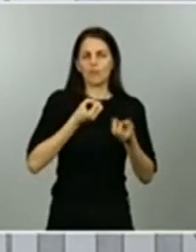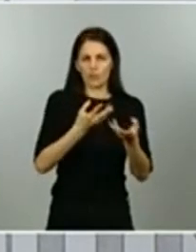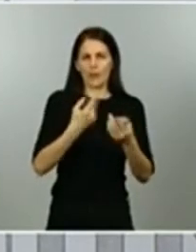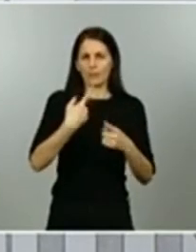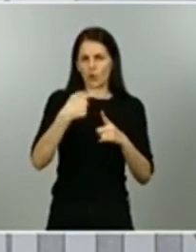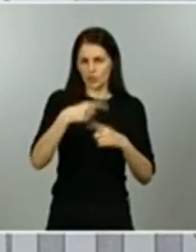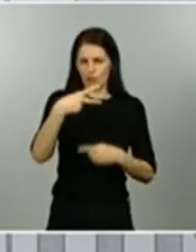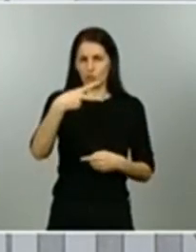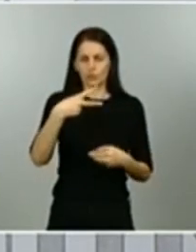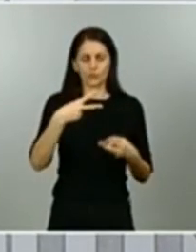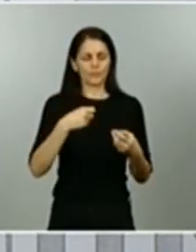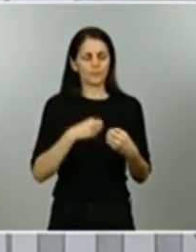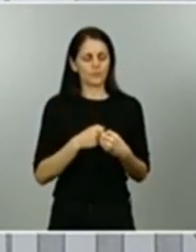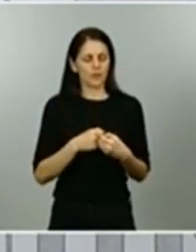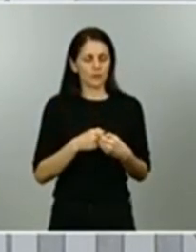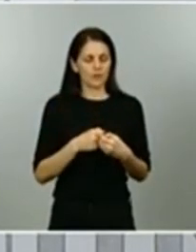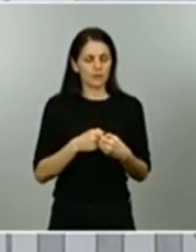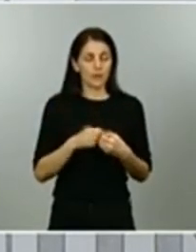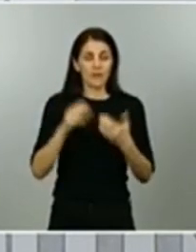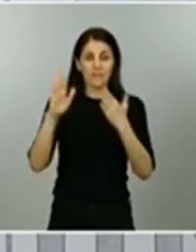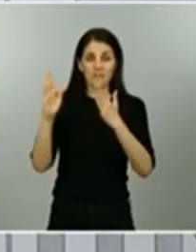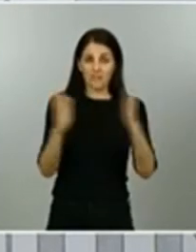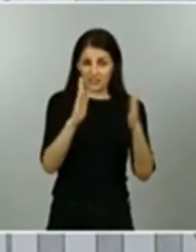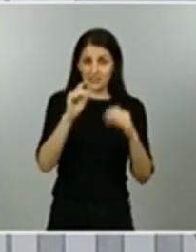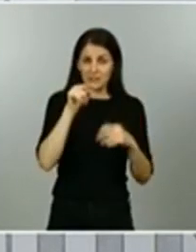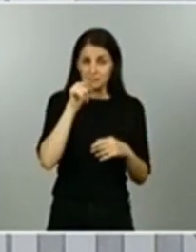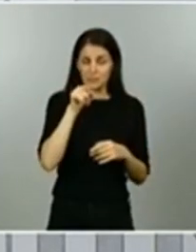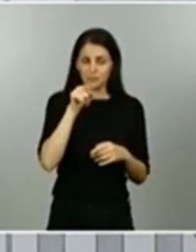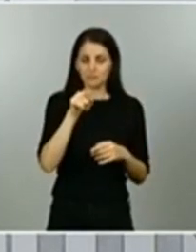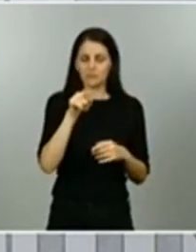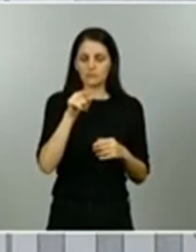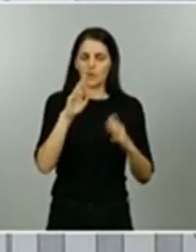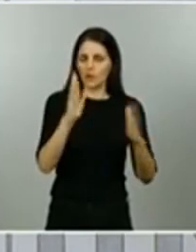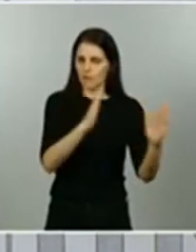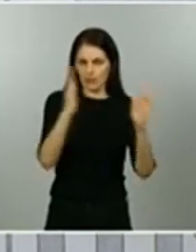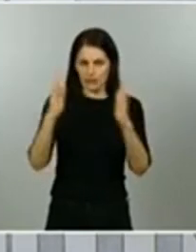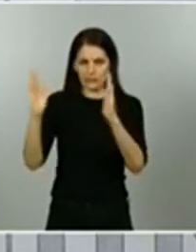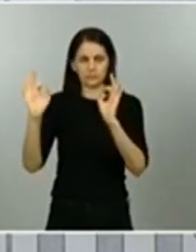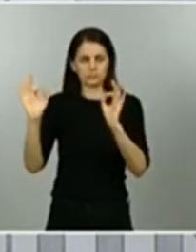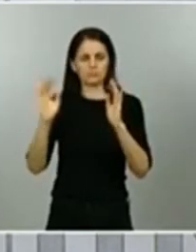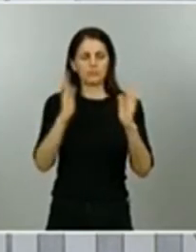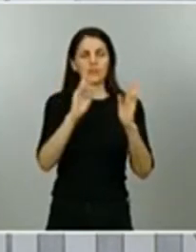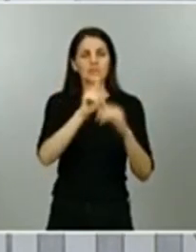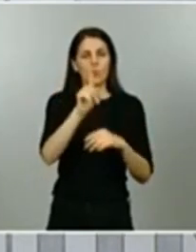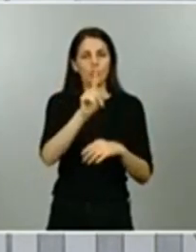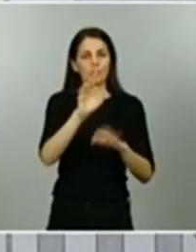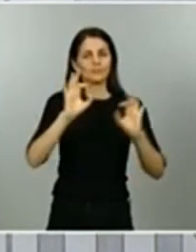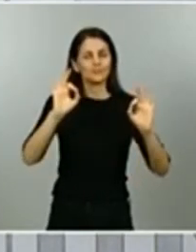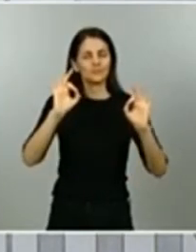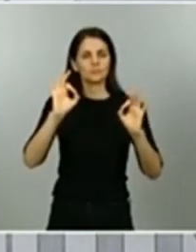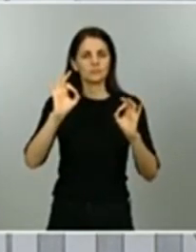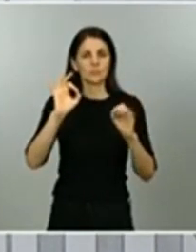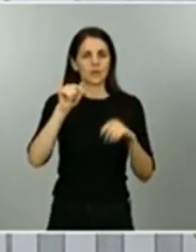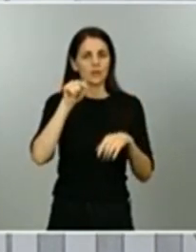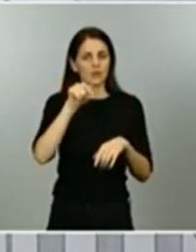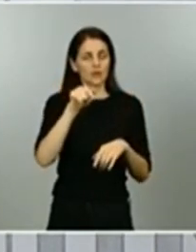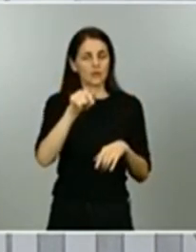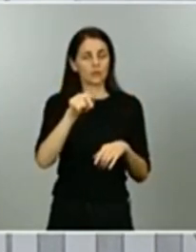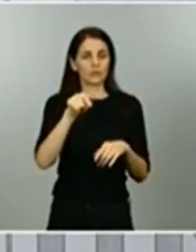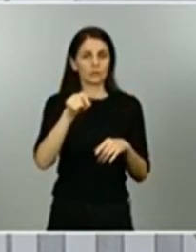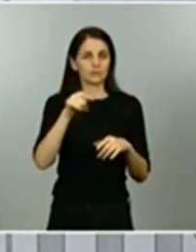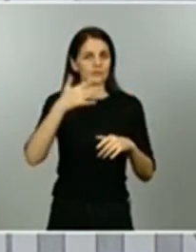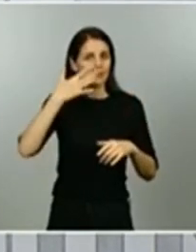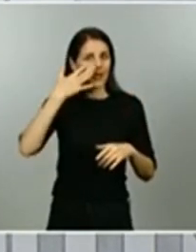fases la movilidad en aquello que concierne a las actividades permitidas en fase 1 queda restringida a la unidad territorial de